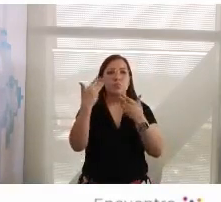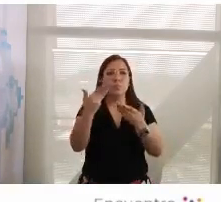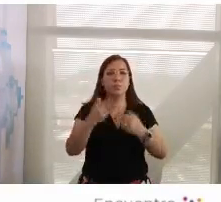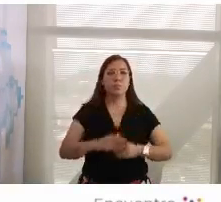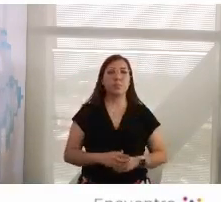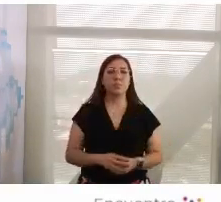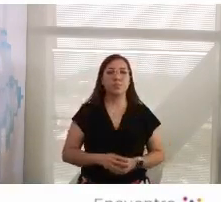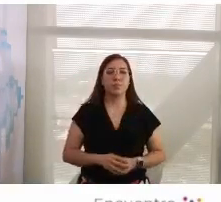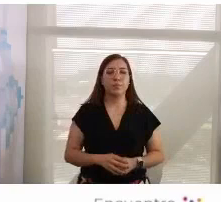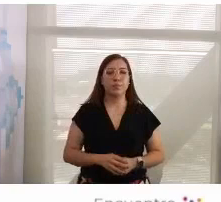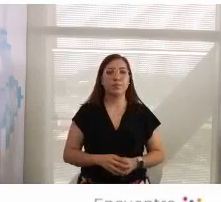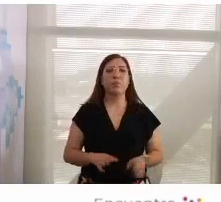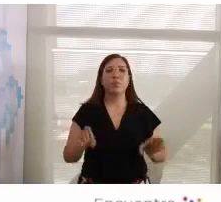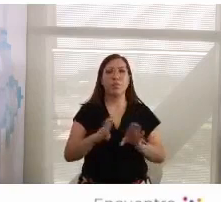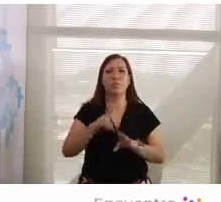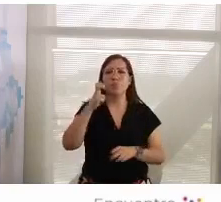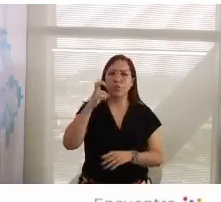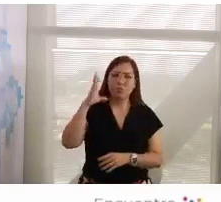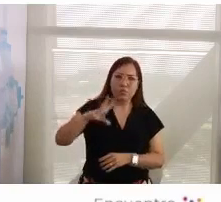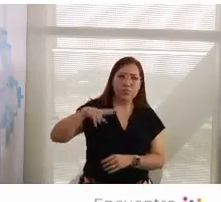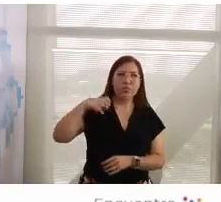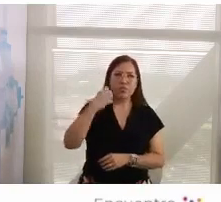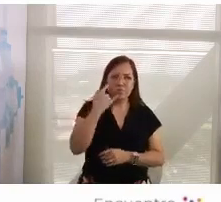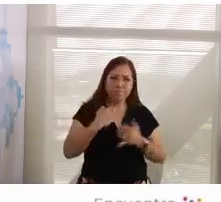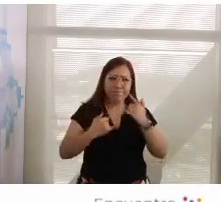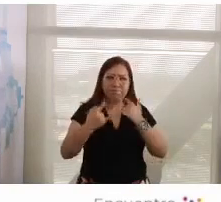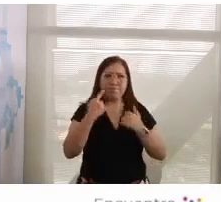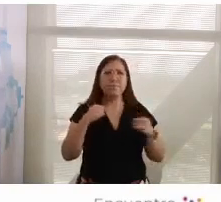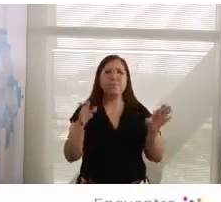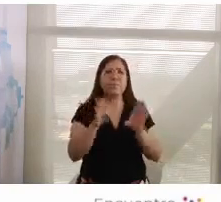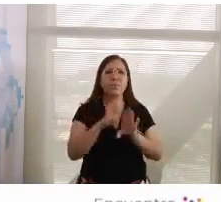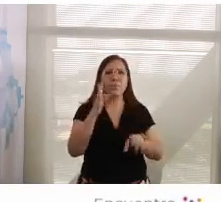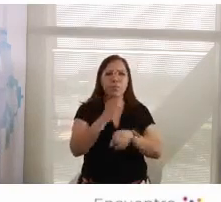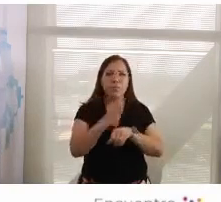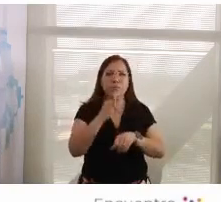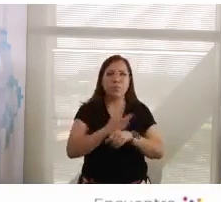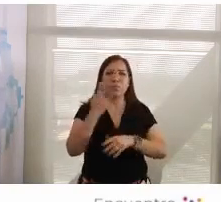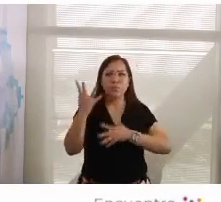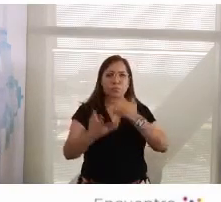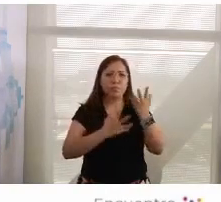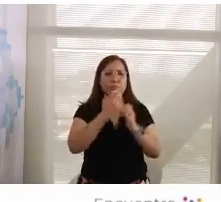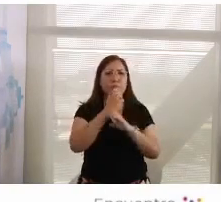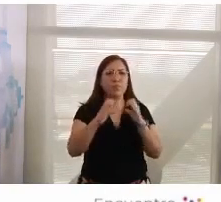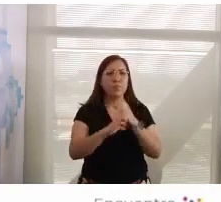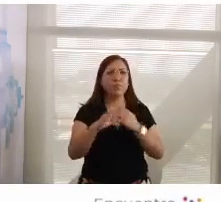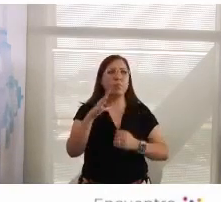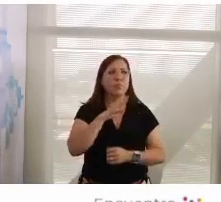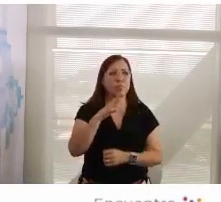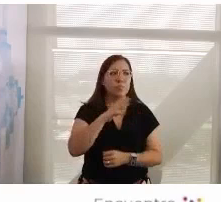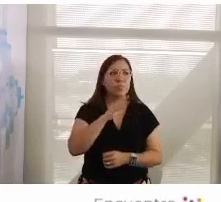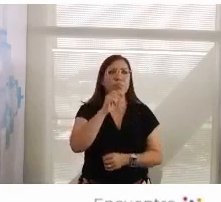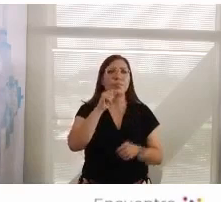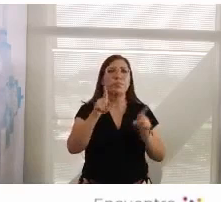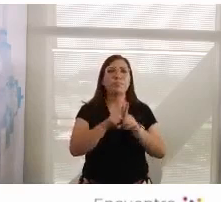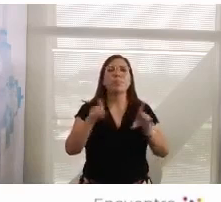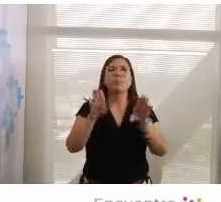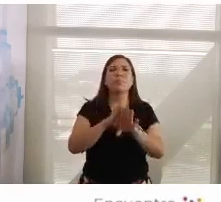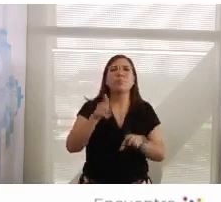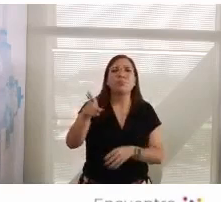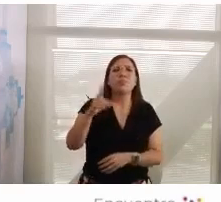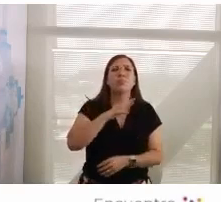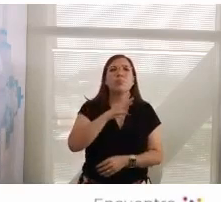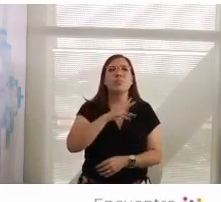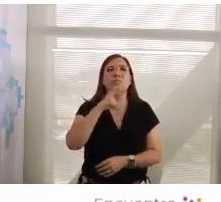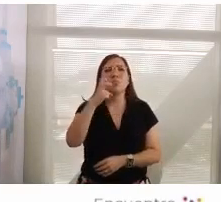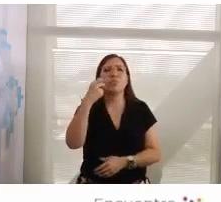atritos, y quizás luchas, comprende? Pero también capacidad para poder discernir, porque la verdad es que la antítesis